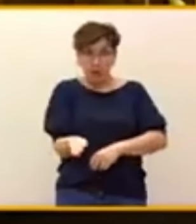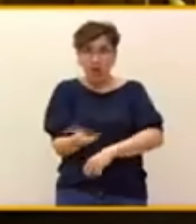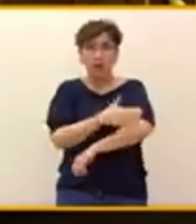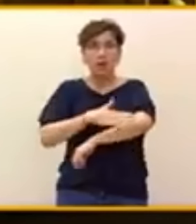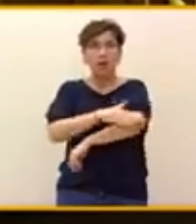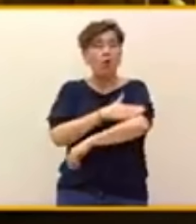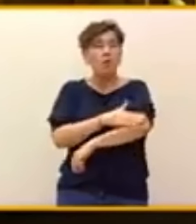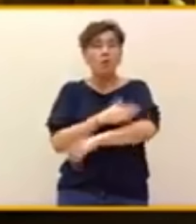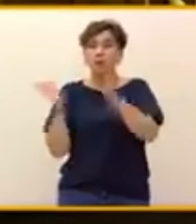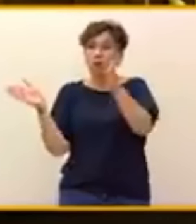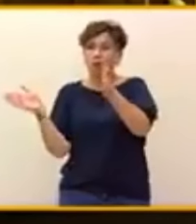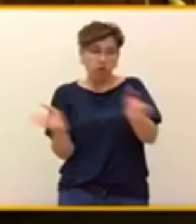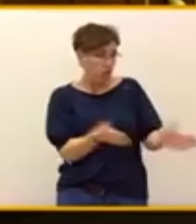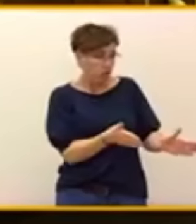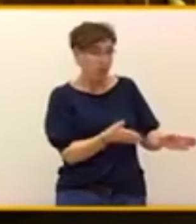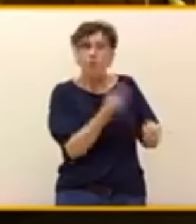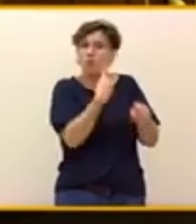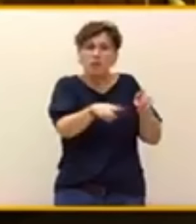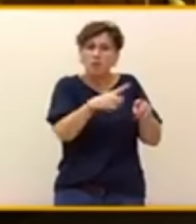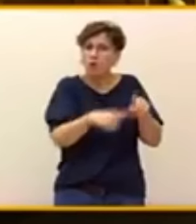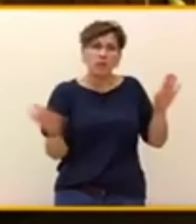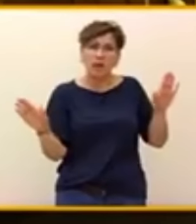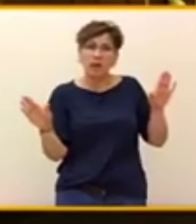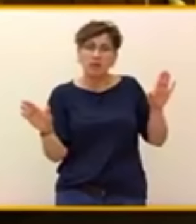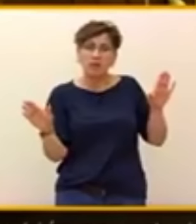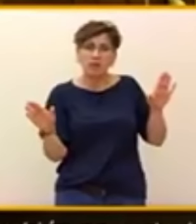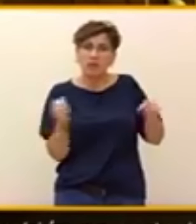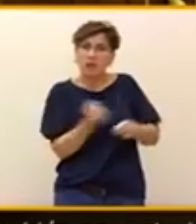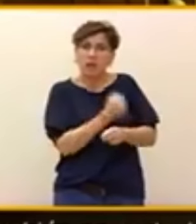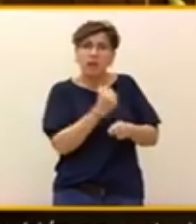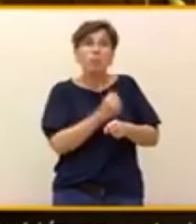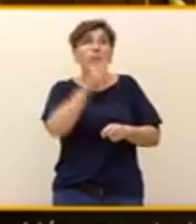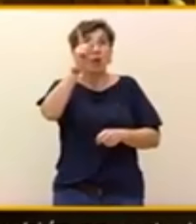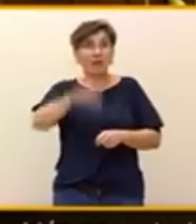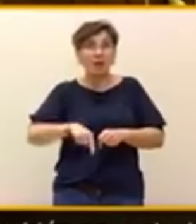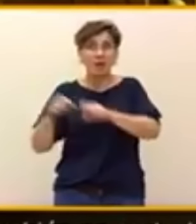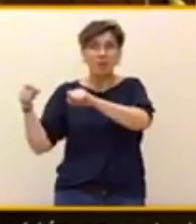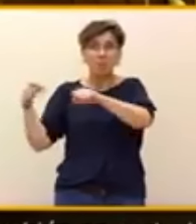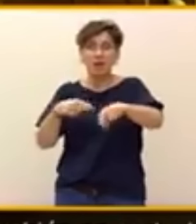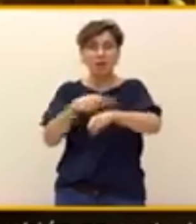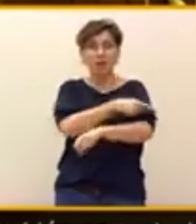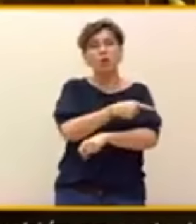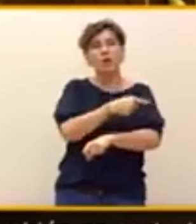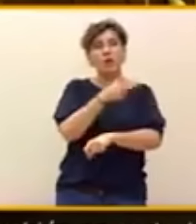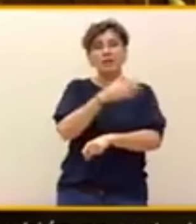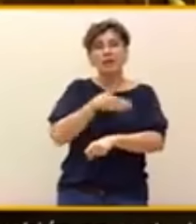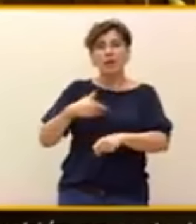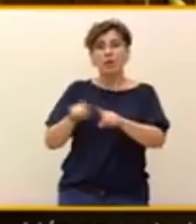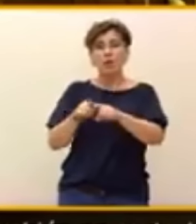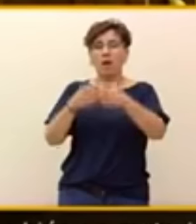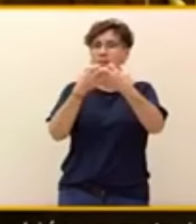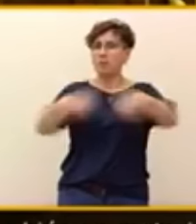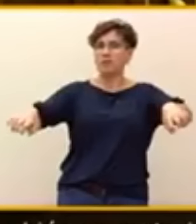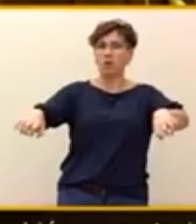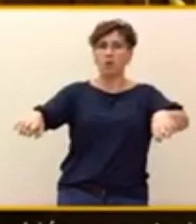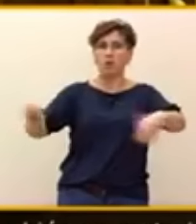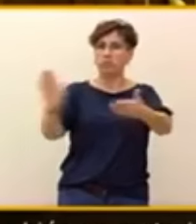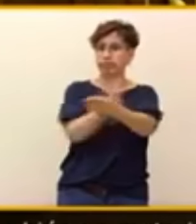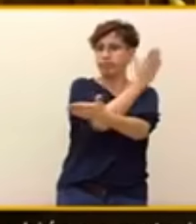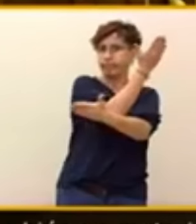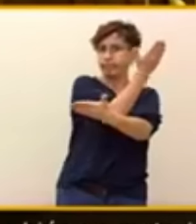materia de inmigración la división, el levantar muros, la confrontación. Estamos viendo cómo se está